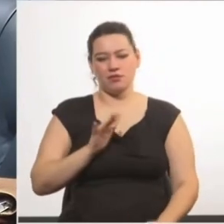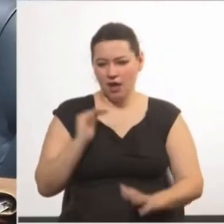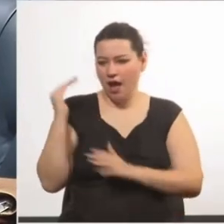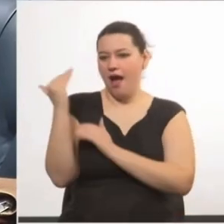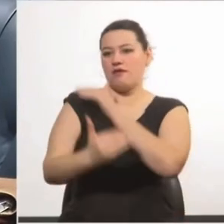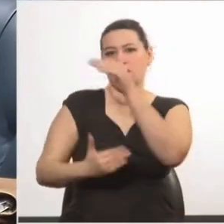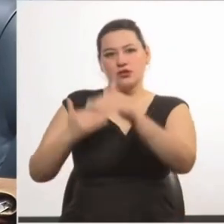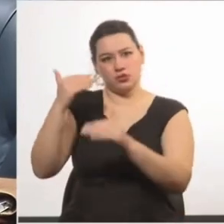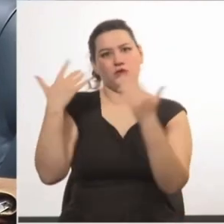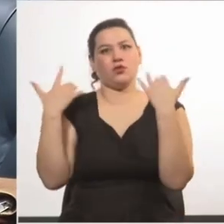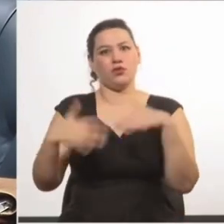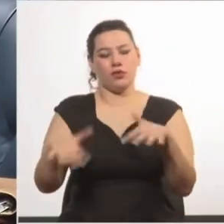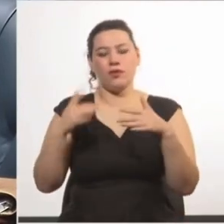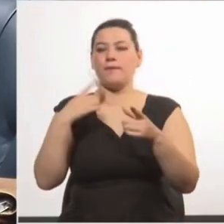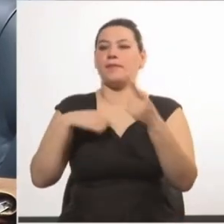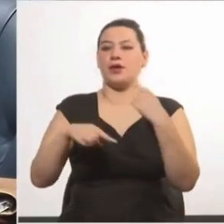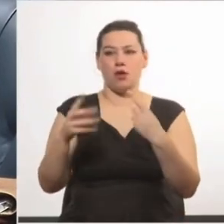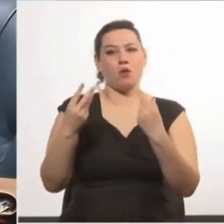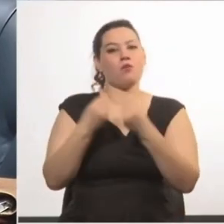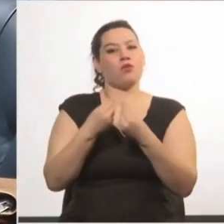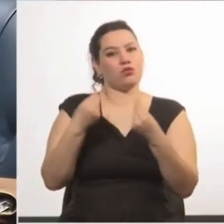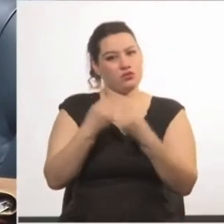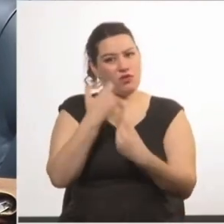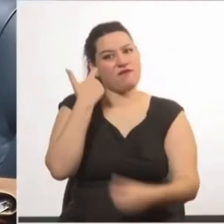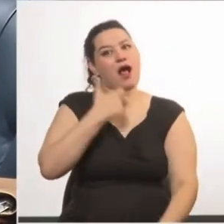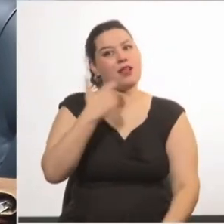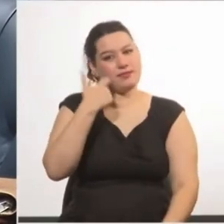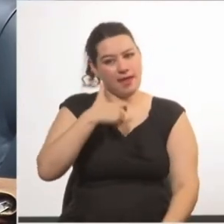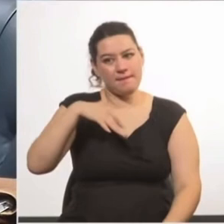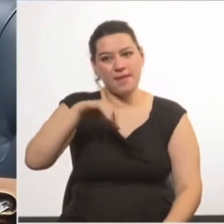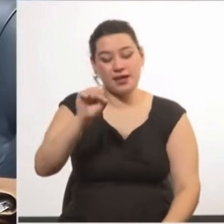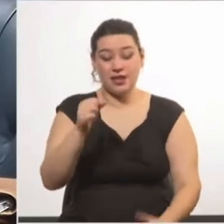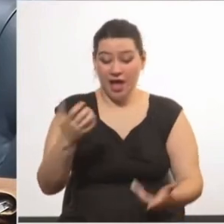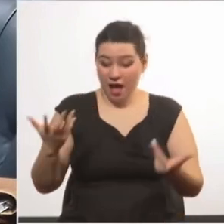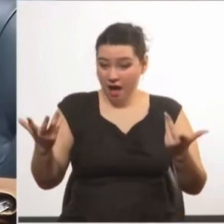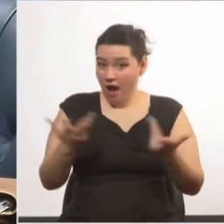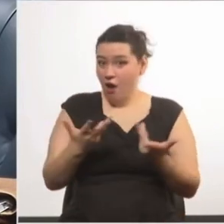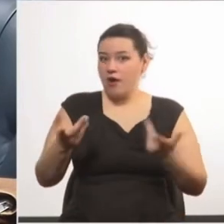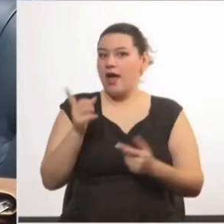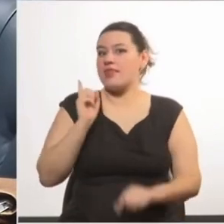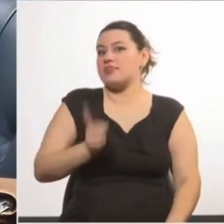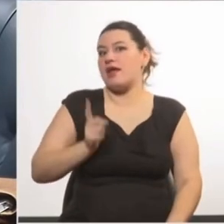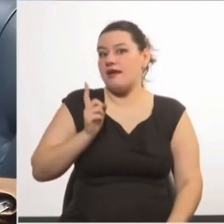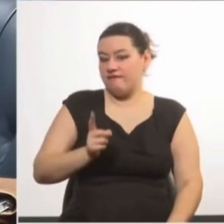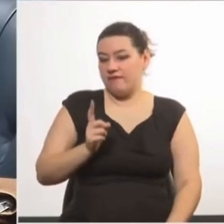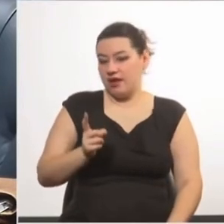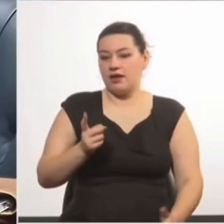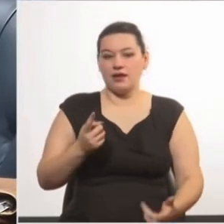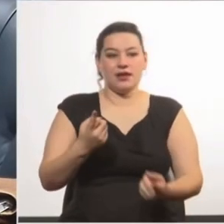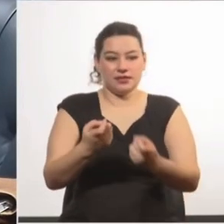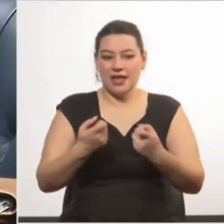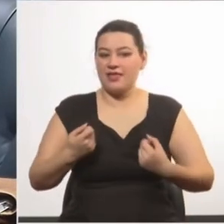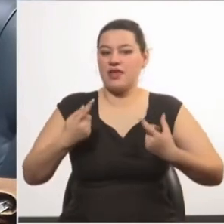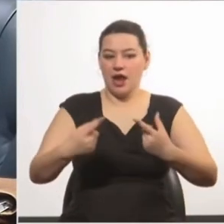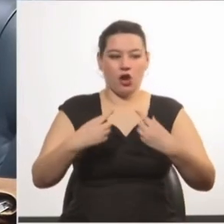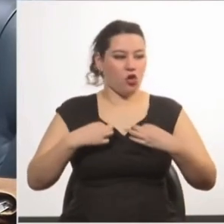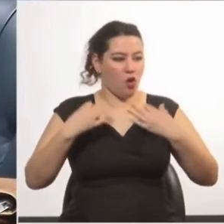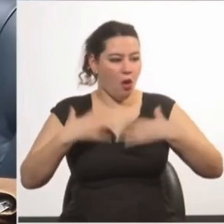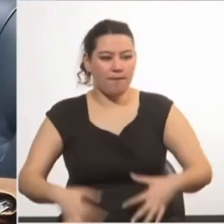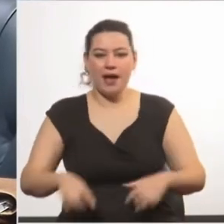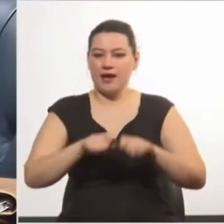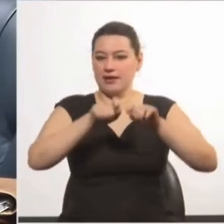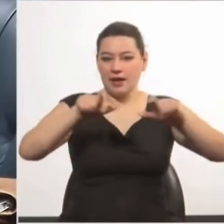notoriamente, pero es mucho lo que nos desafía. Aún hoy se debe lidiar con la necesidad de canchas, de ropa, vestuarios,